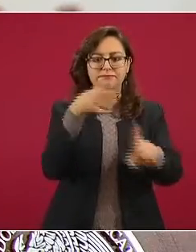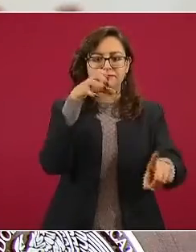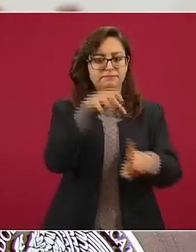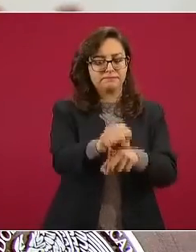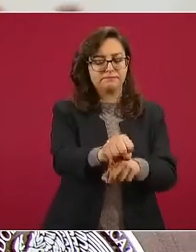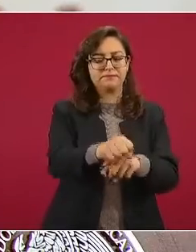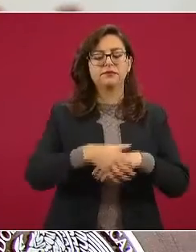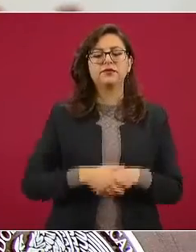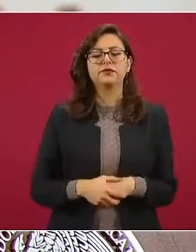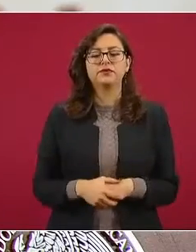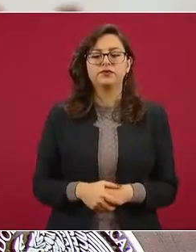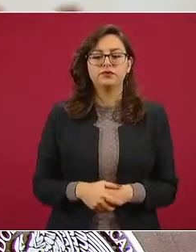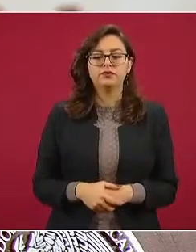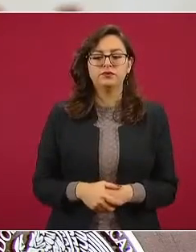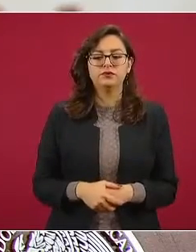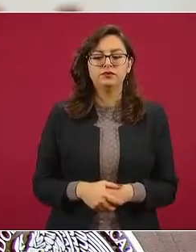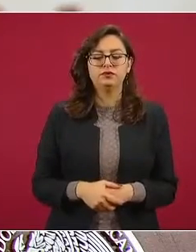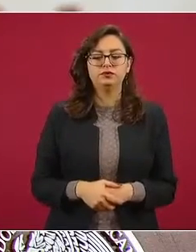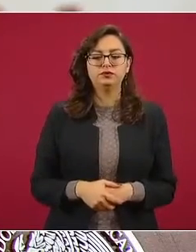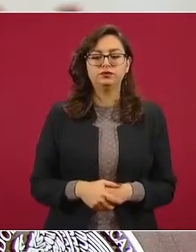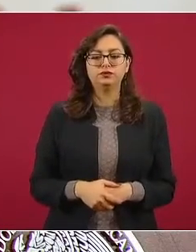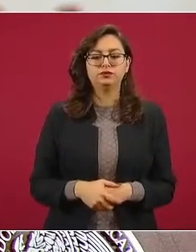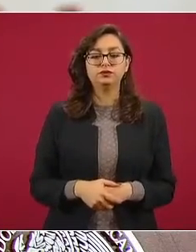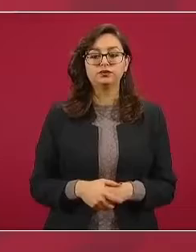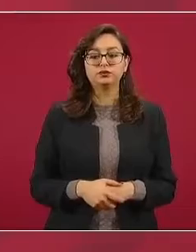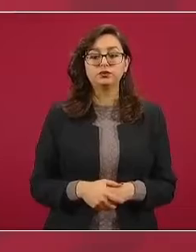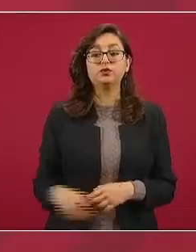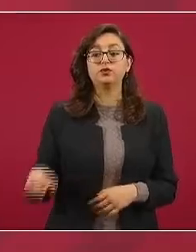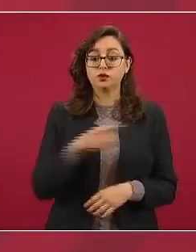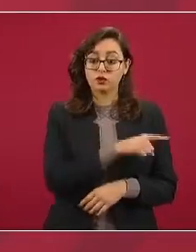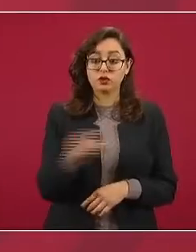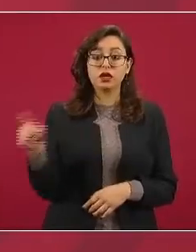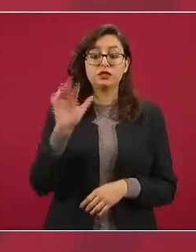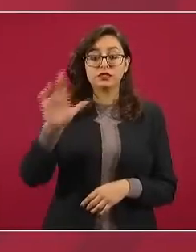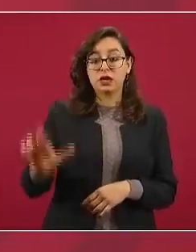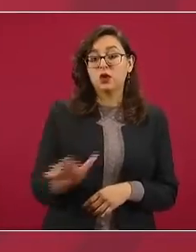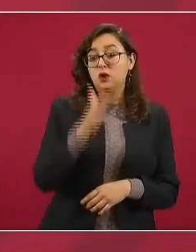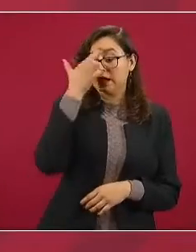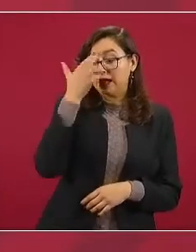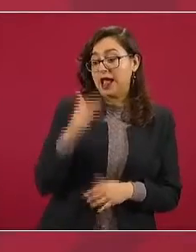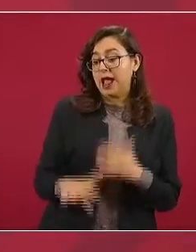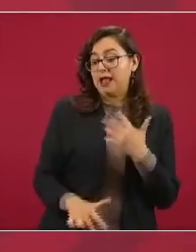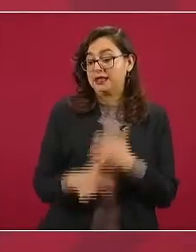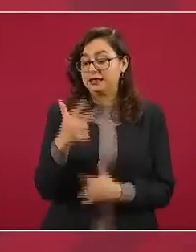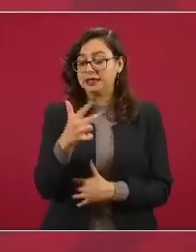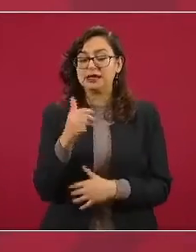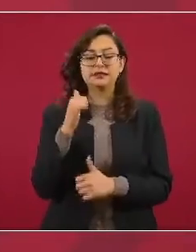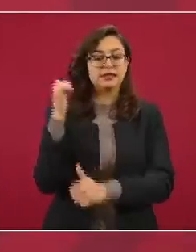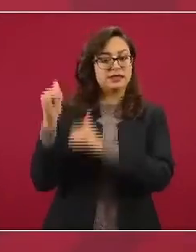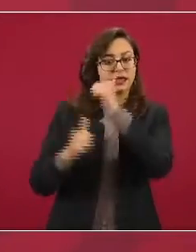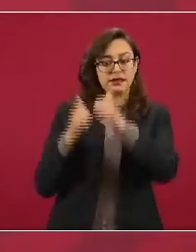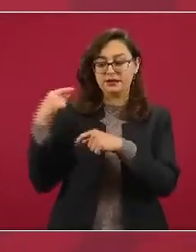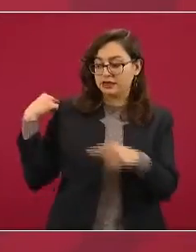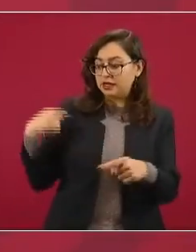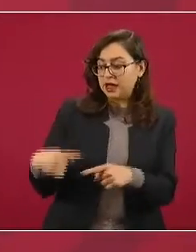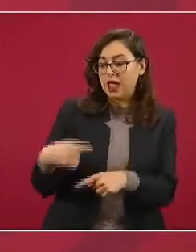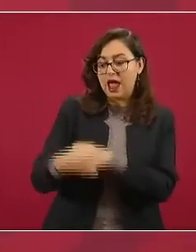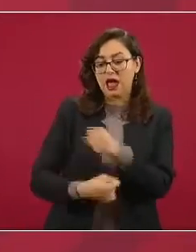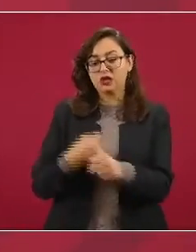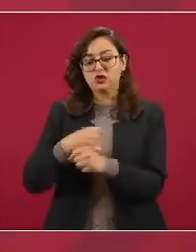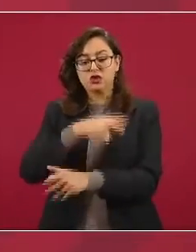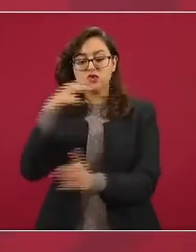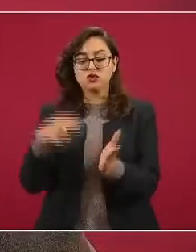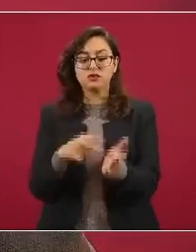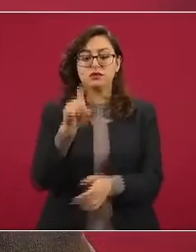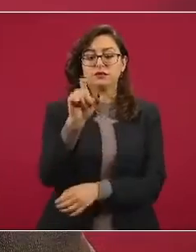Como recuerdan, el 13 de abril del presente año, se suscribió el convenio ya mencionado de colaboración